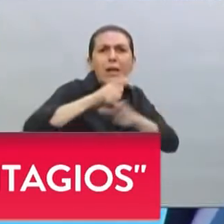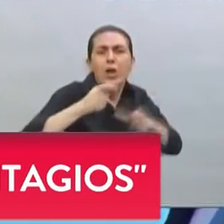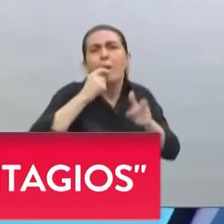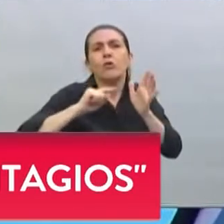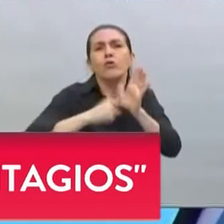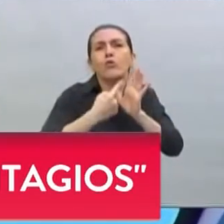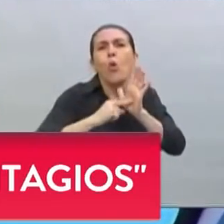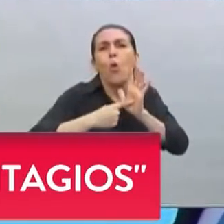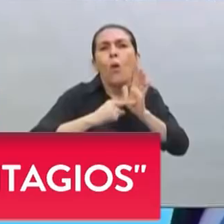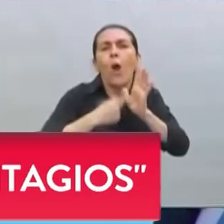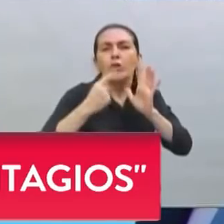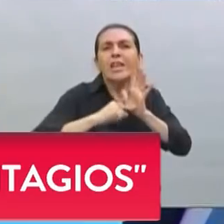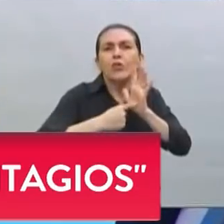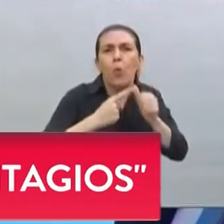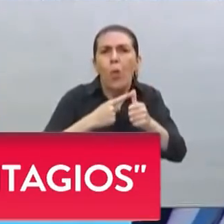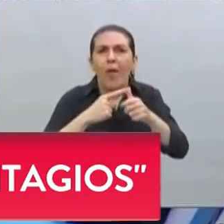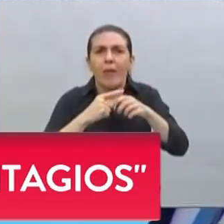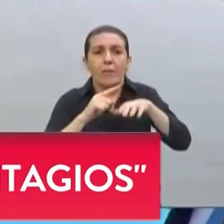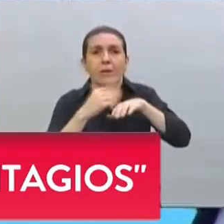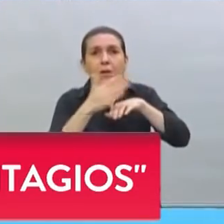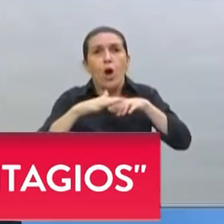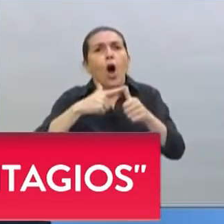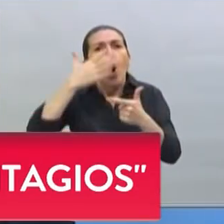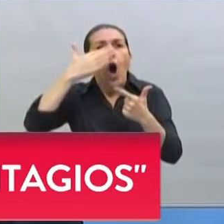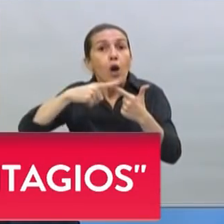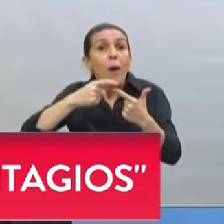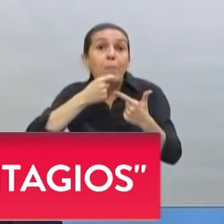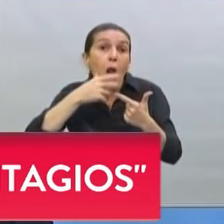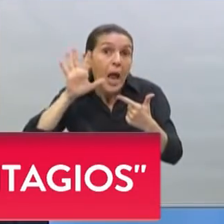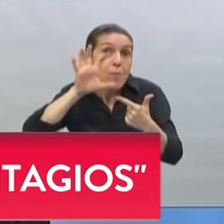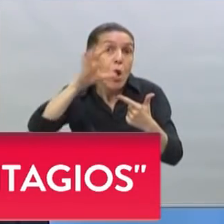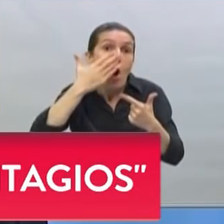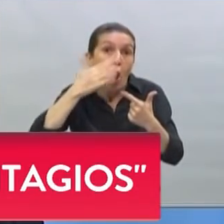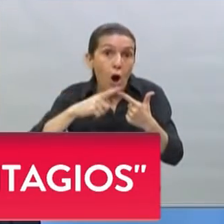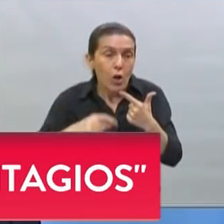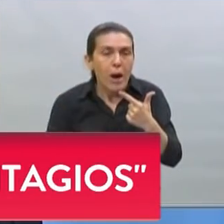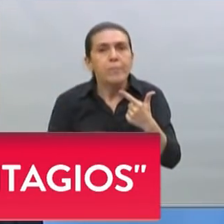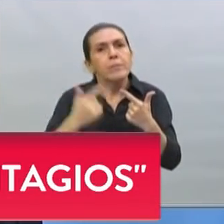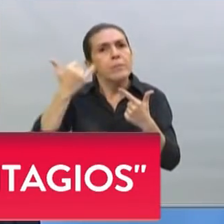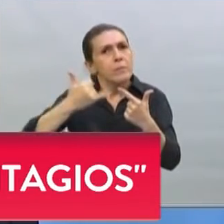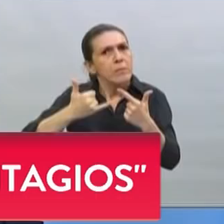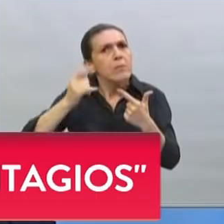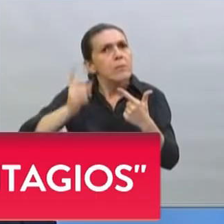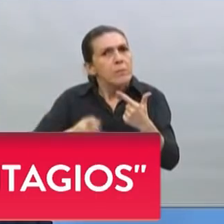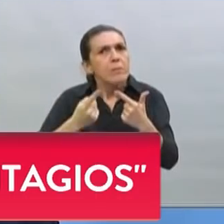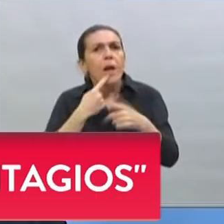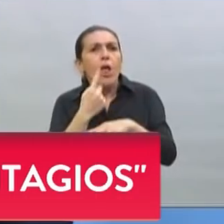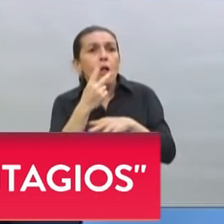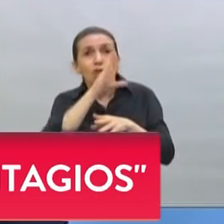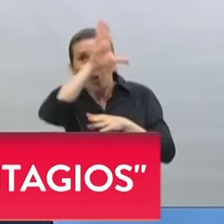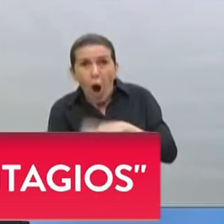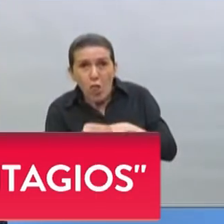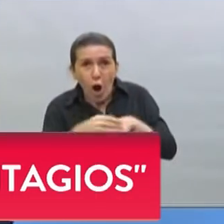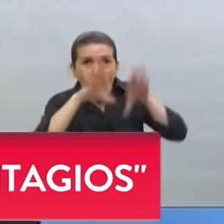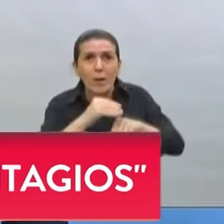Aires y Área Metropolitana, Córdoba, por ejemplo. Hay un 2,7% de